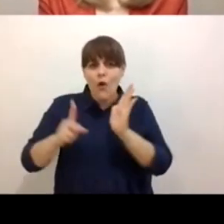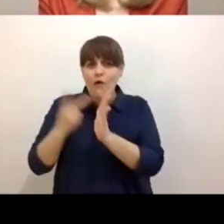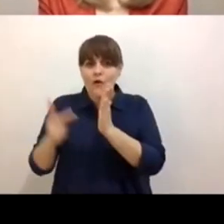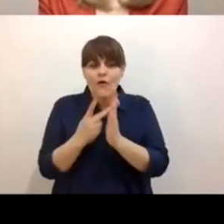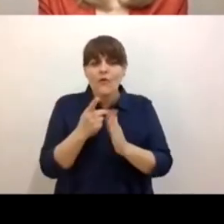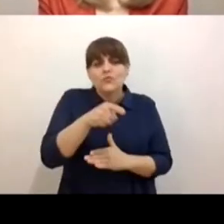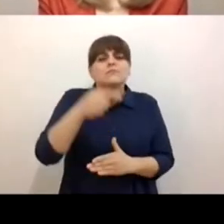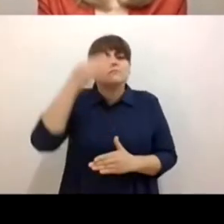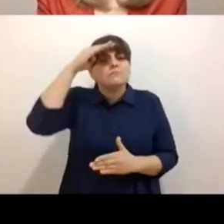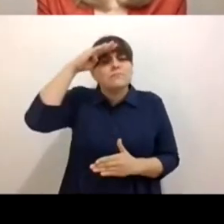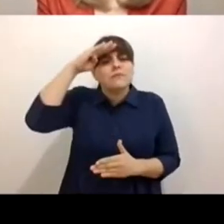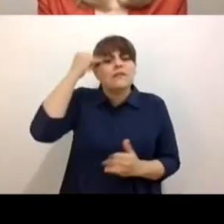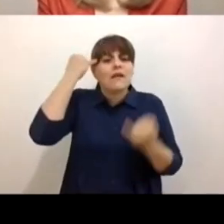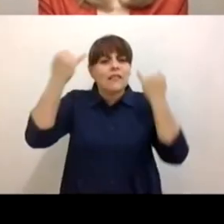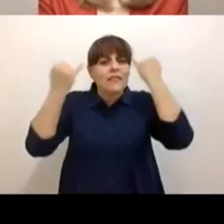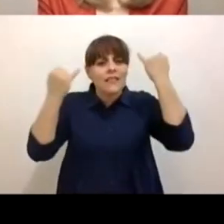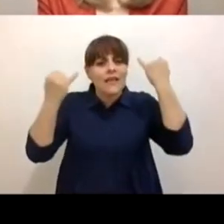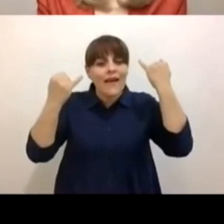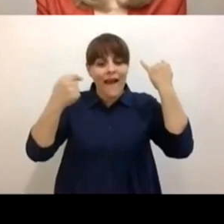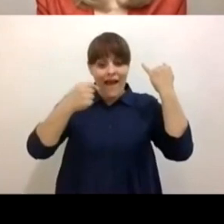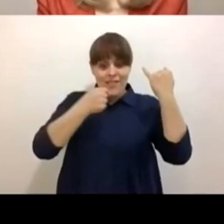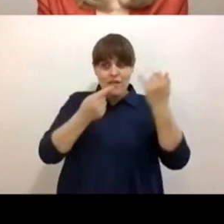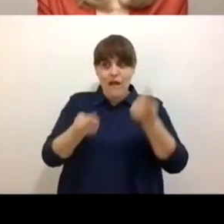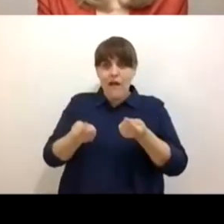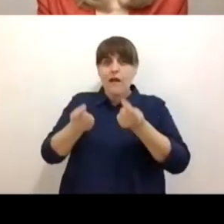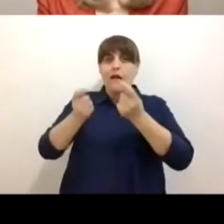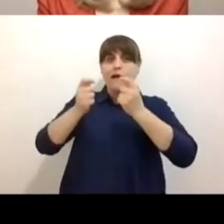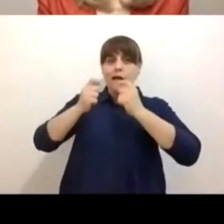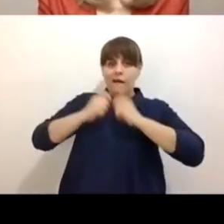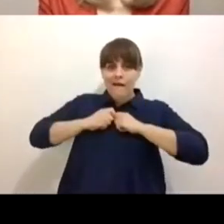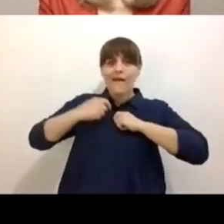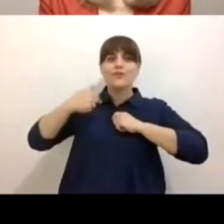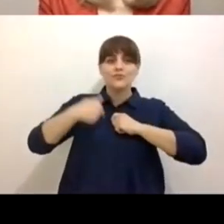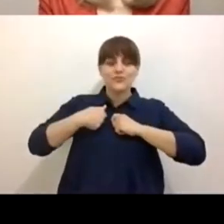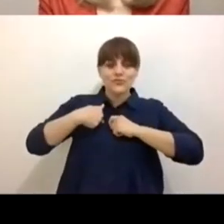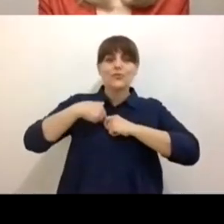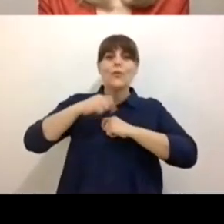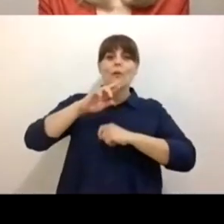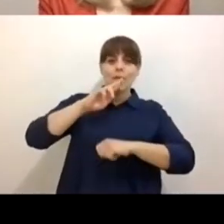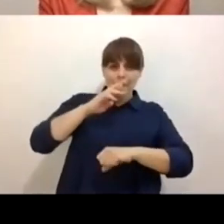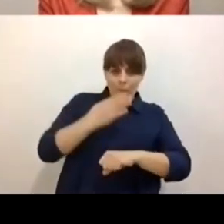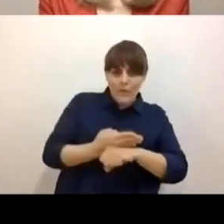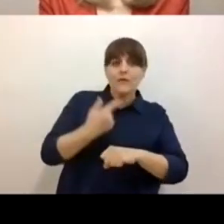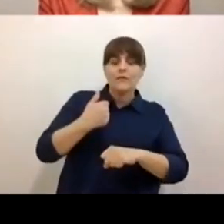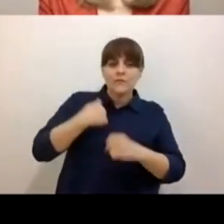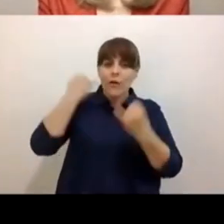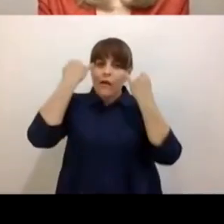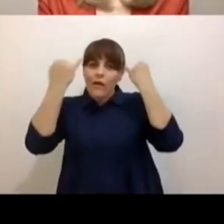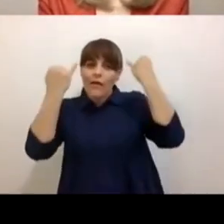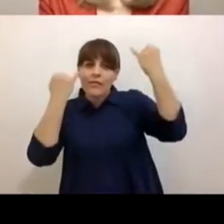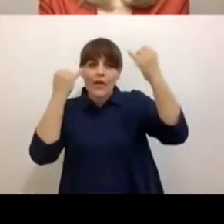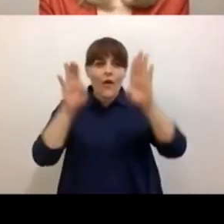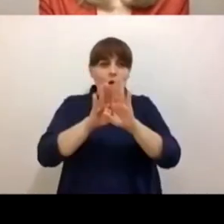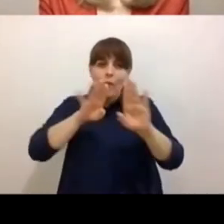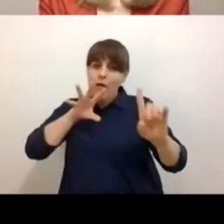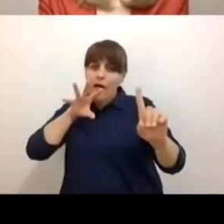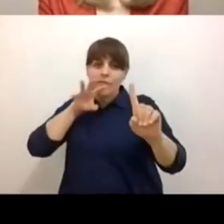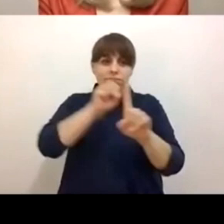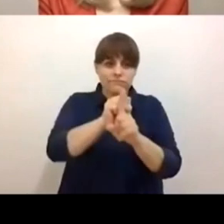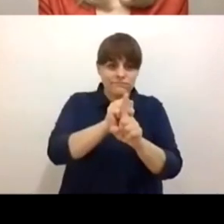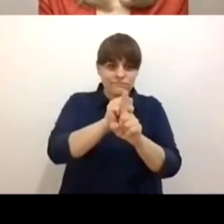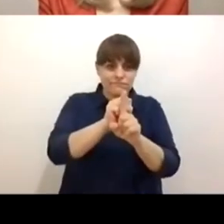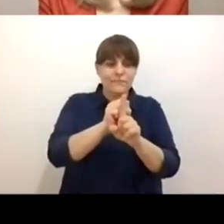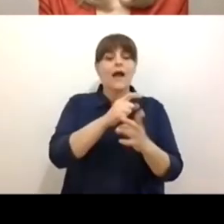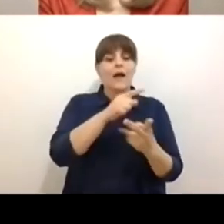constructores de este futuro que sueñan ver realizados. Un segundo punto quisiera hacer, el